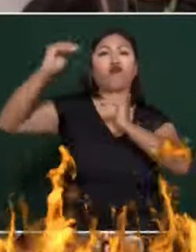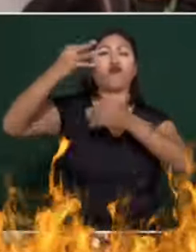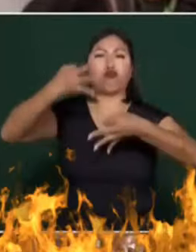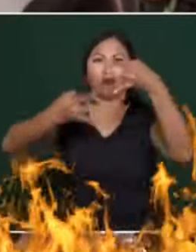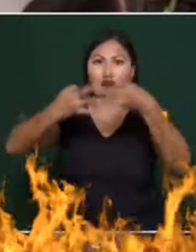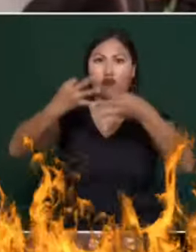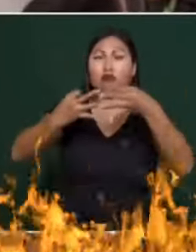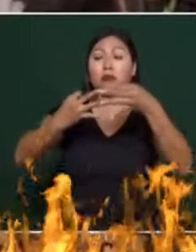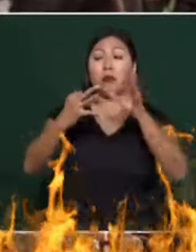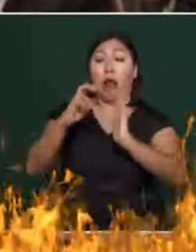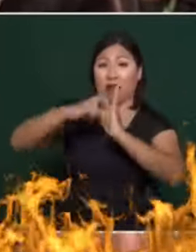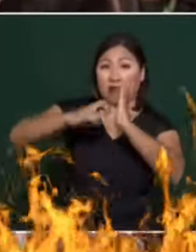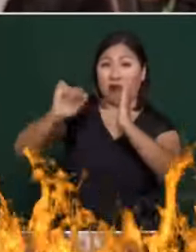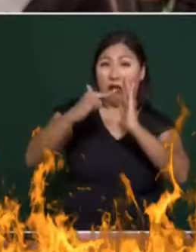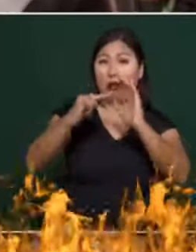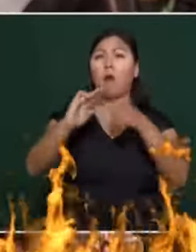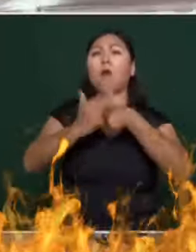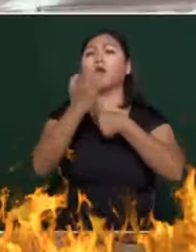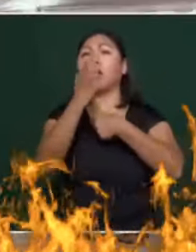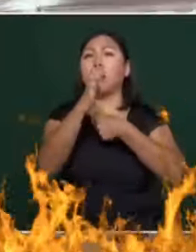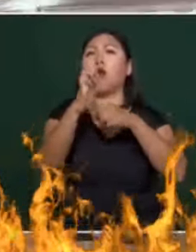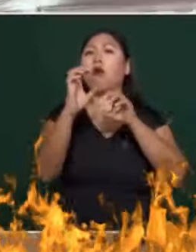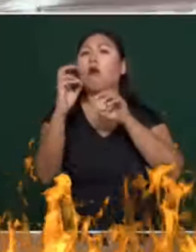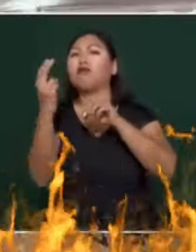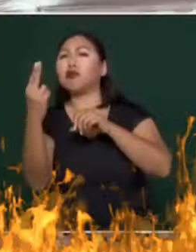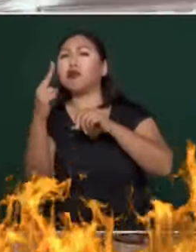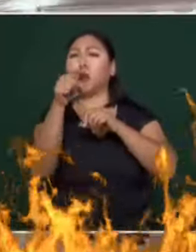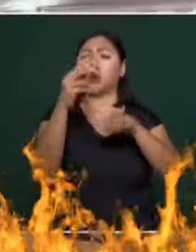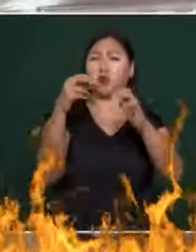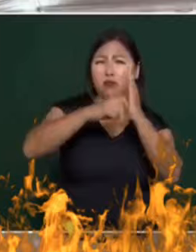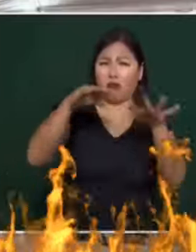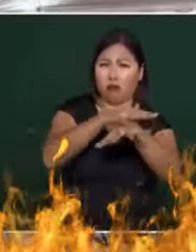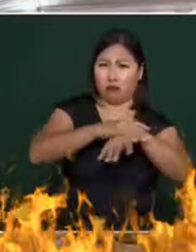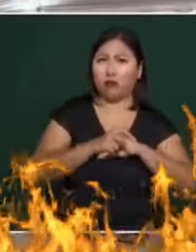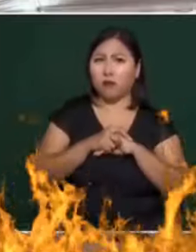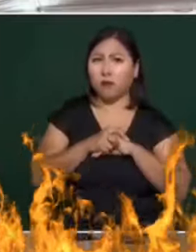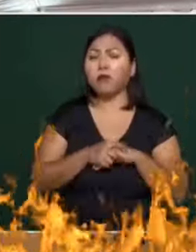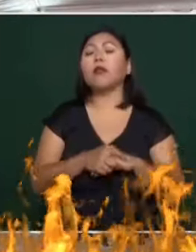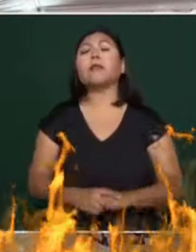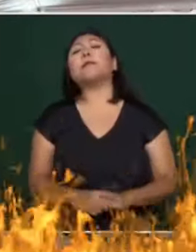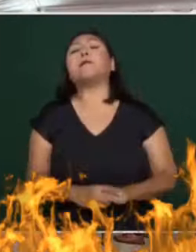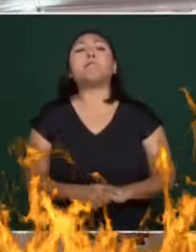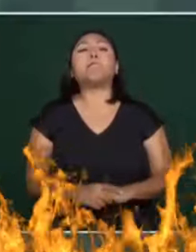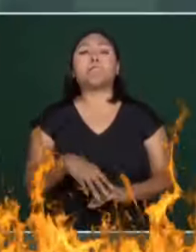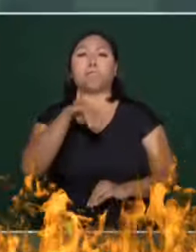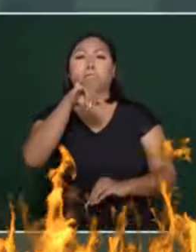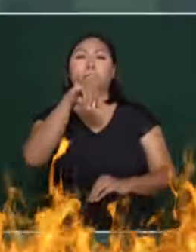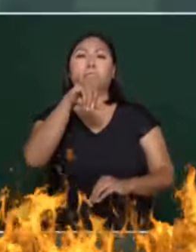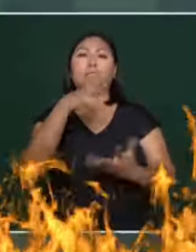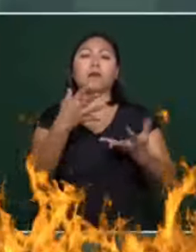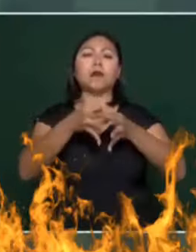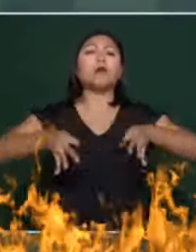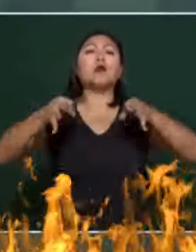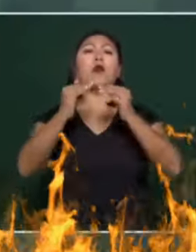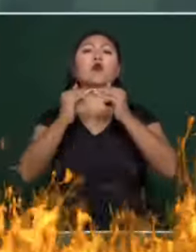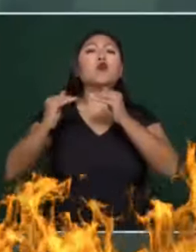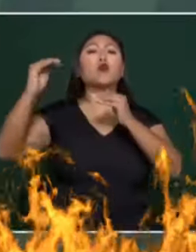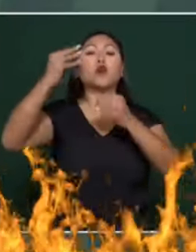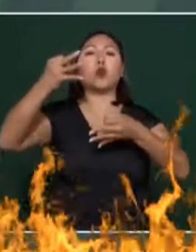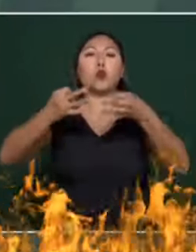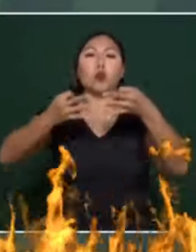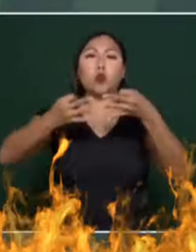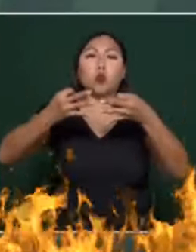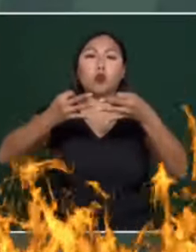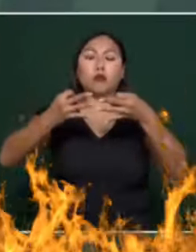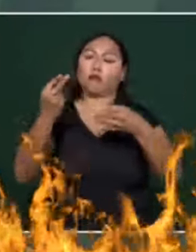o planea usted hacerlo en enero, sería en enero o en noviembre, gracias, presidente Sí, hay que hacer una reforma al Poder Judicial porque como es de dominio